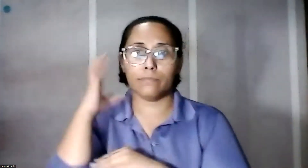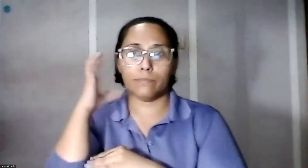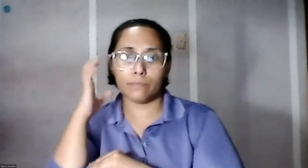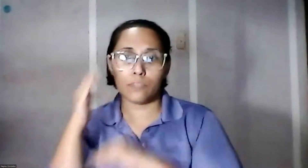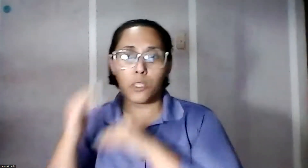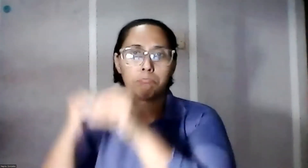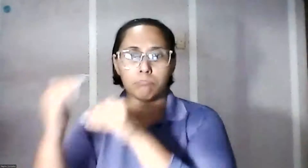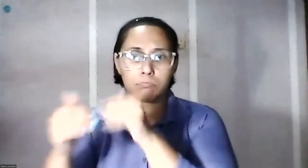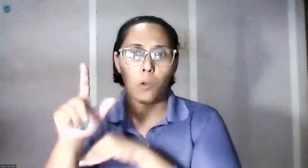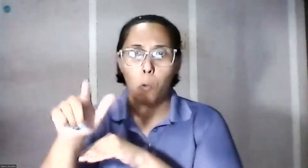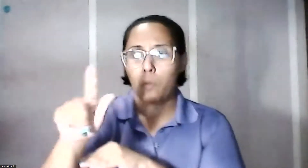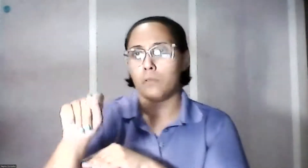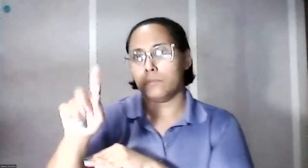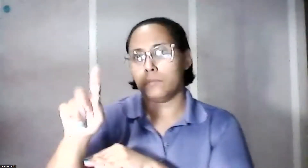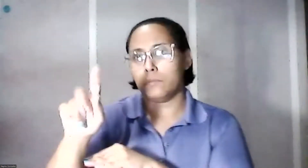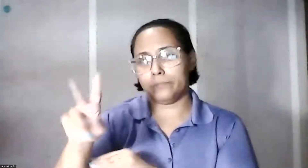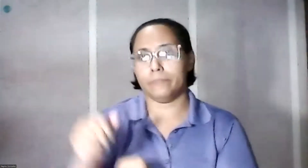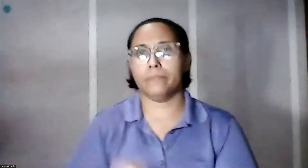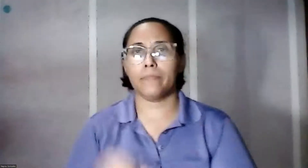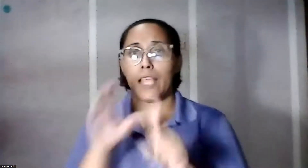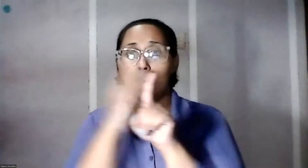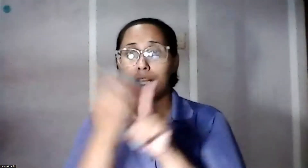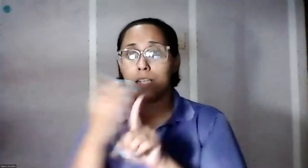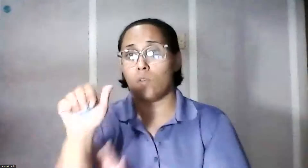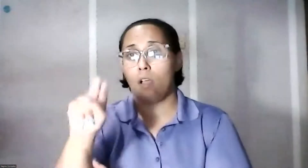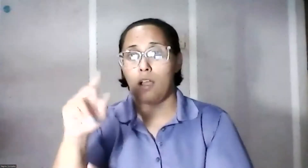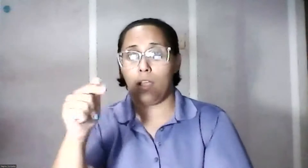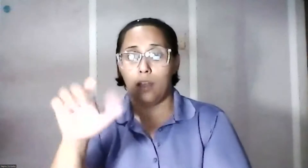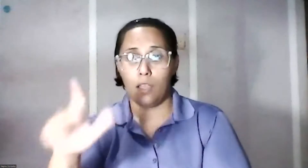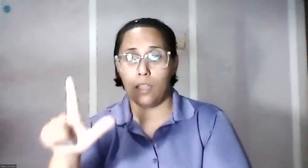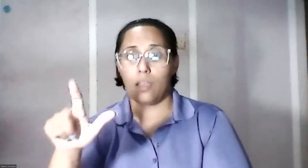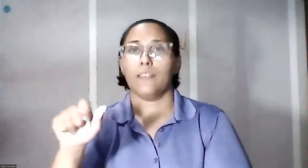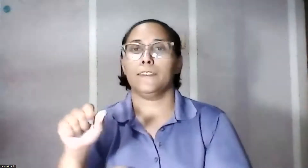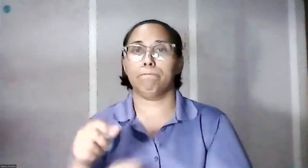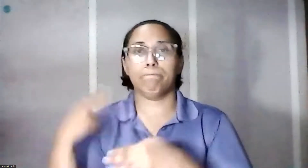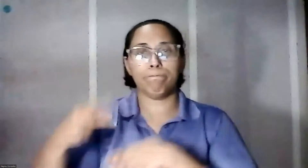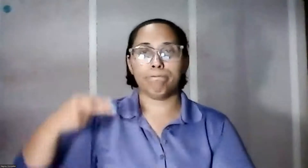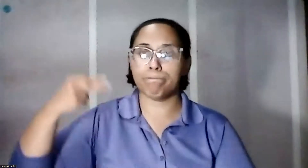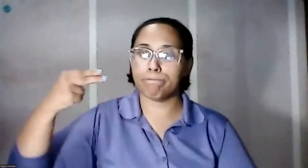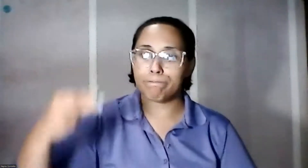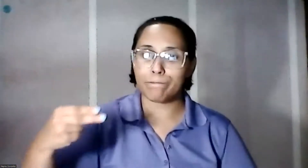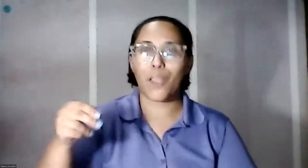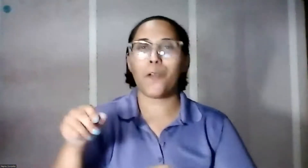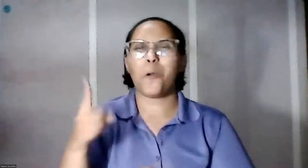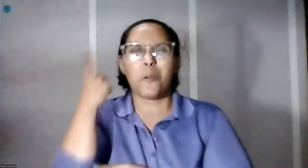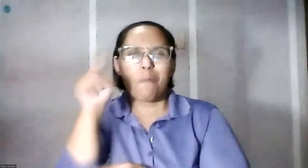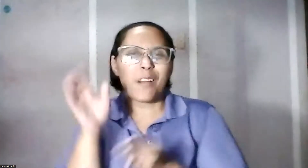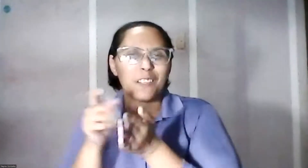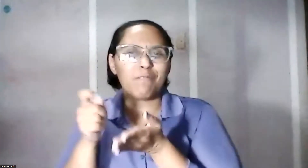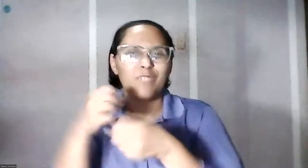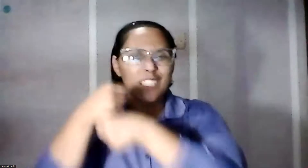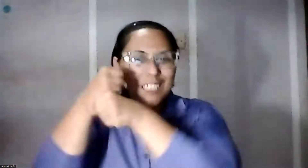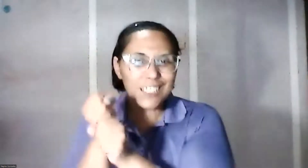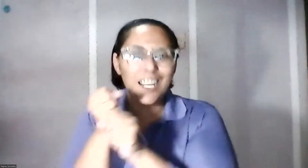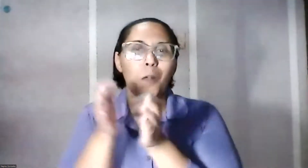posteriormente los de televisión. En el caso de Ángel Ramos, ahí tenemos una historia para un libro, ¿verdad? Ángel